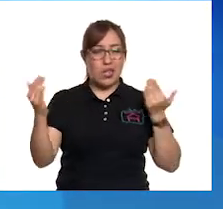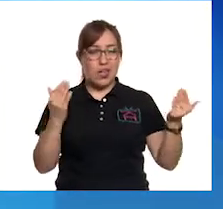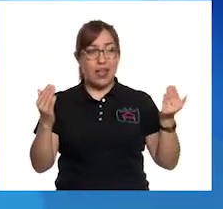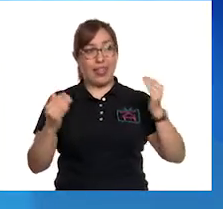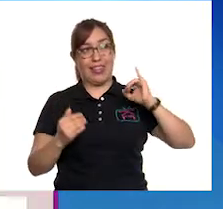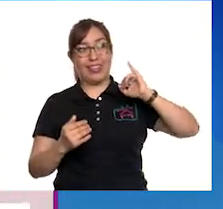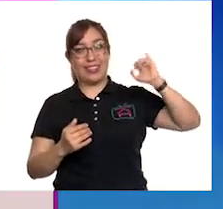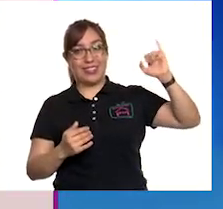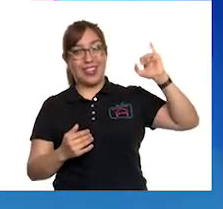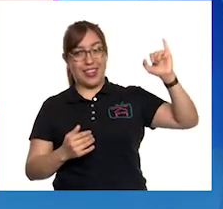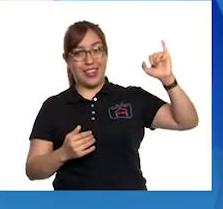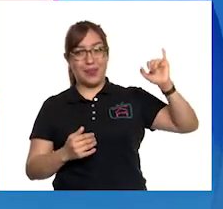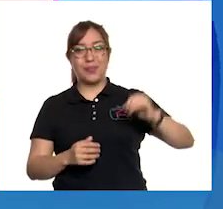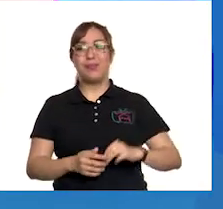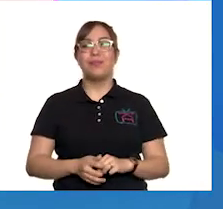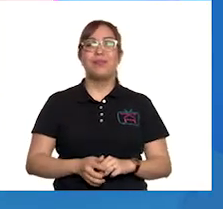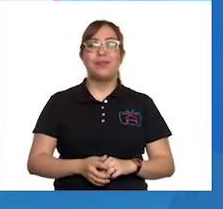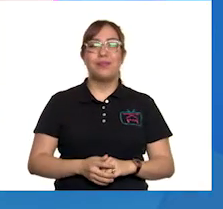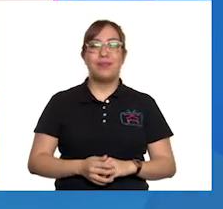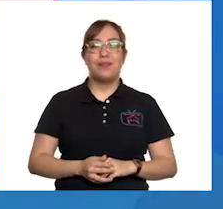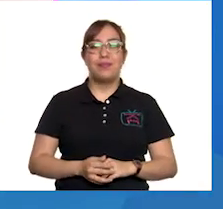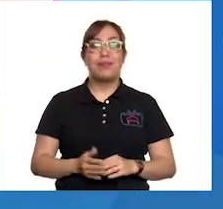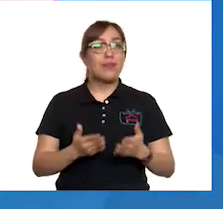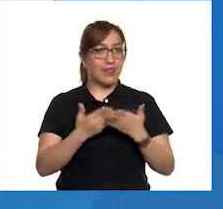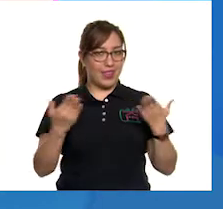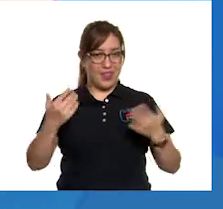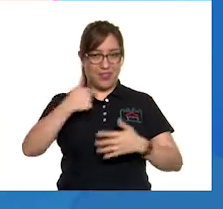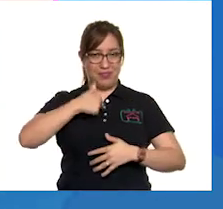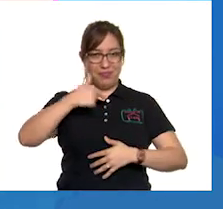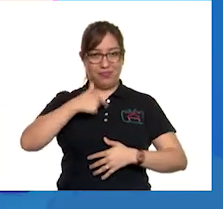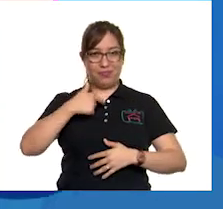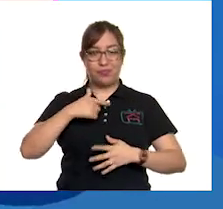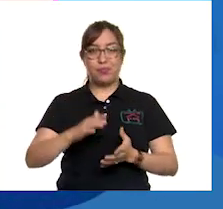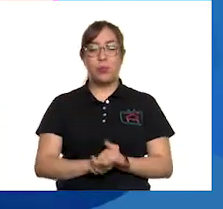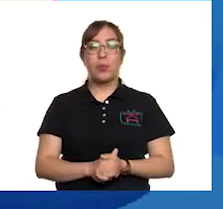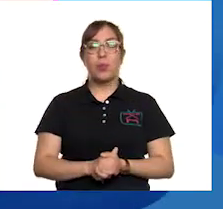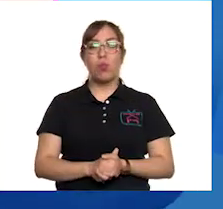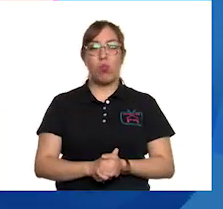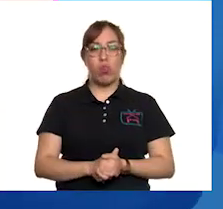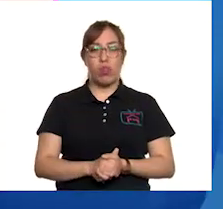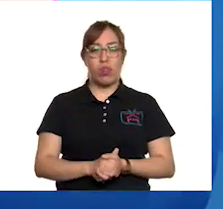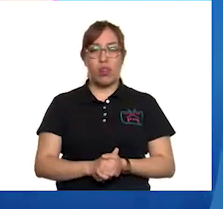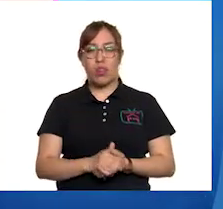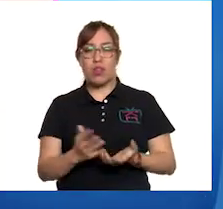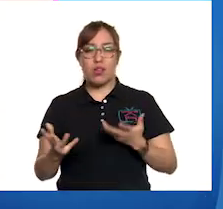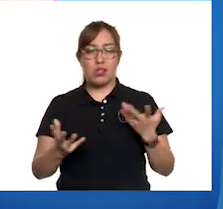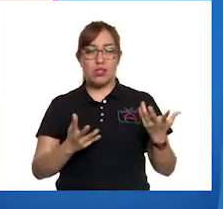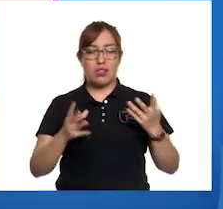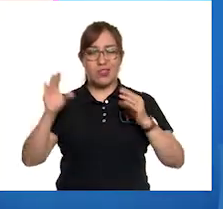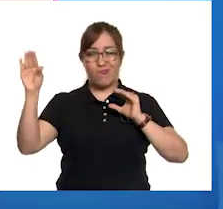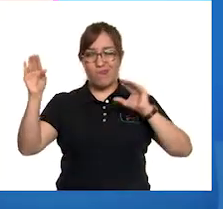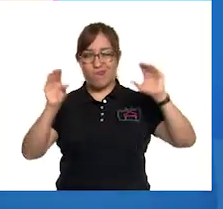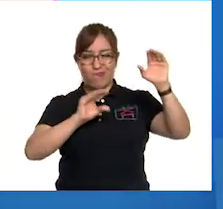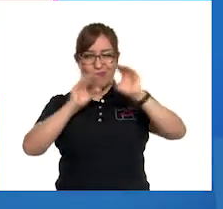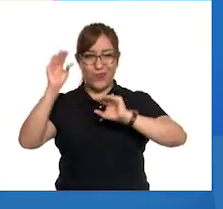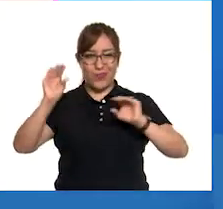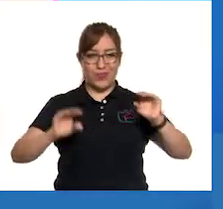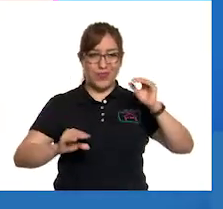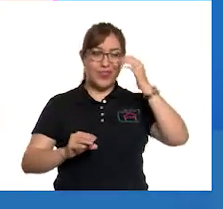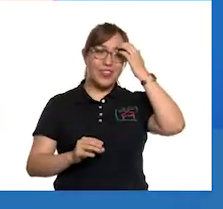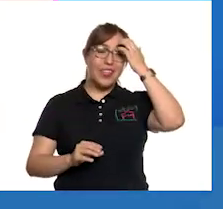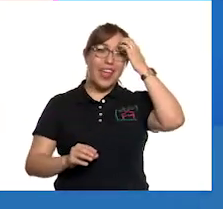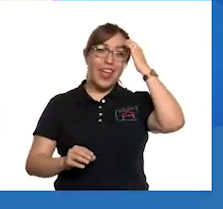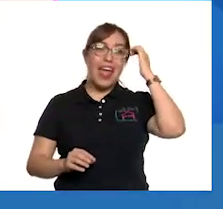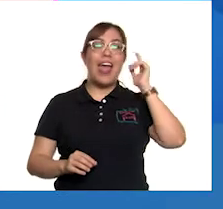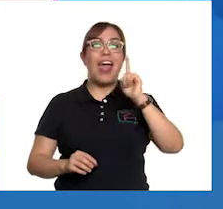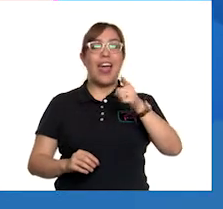izquierda. ¡Ah, perfecto! Ahora voy yo. A ver. Sí, sí. Vamos a mover esta otra pieza. En ella